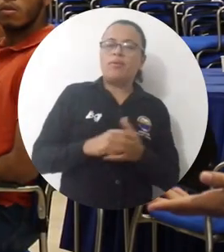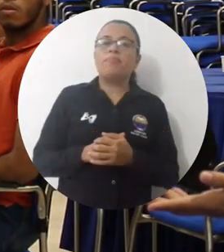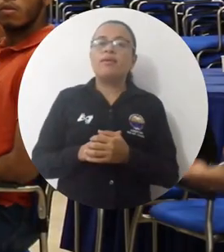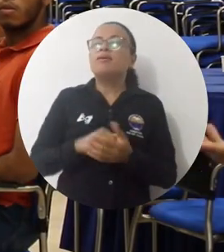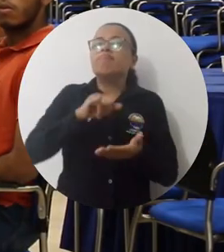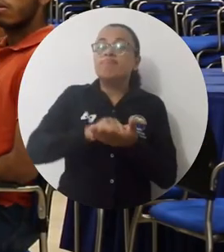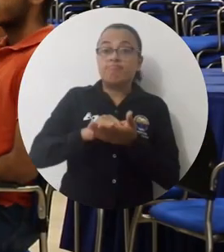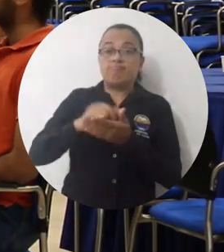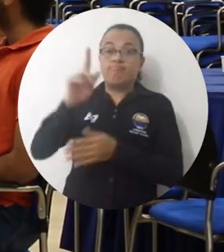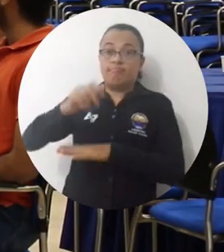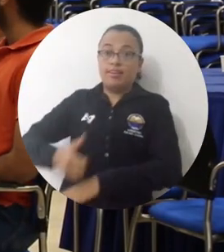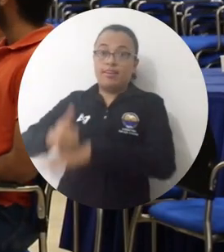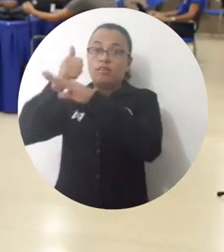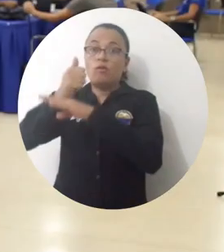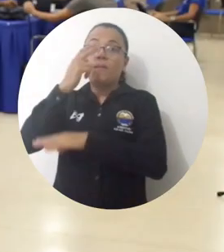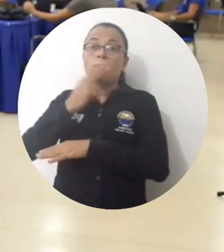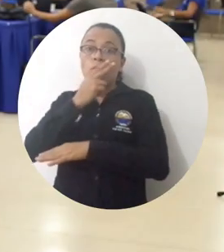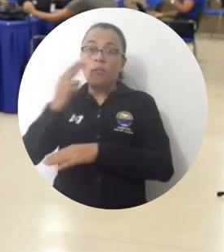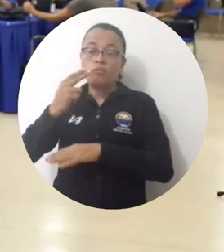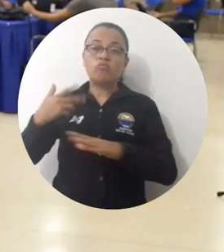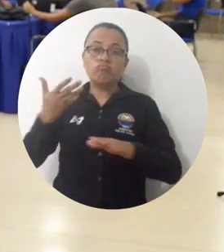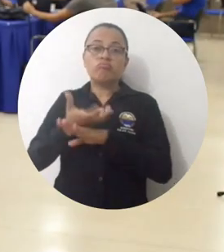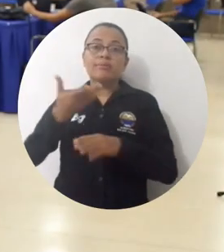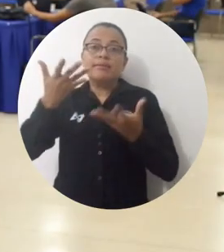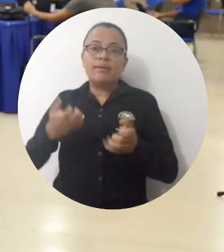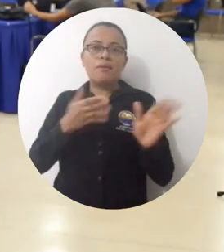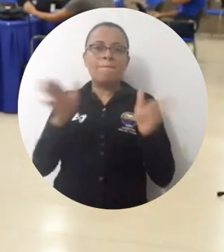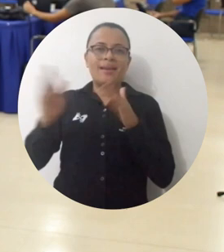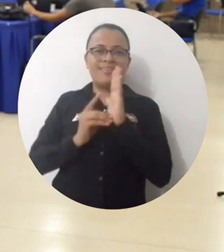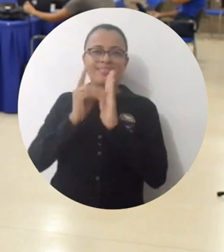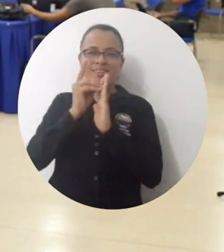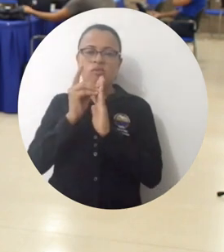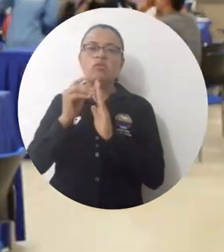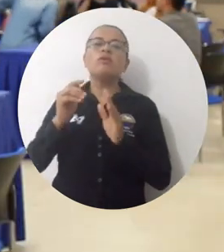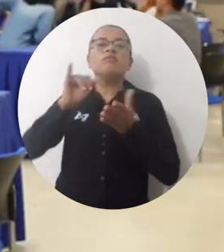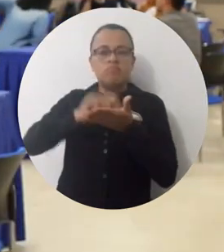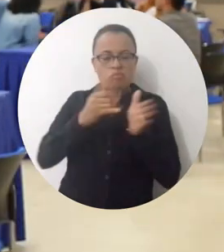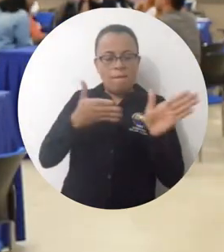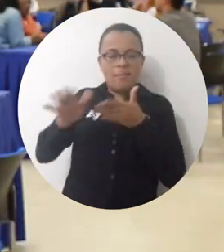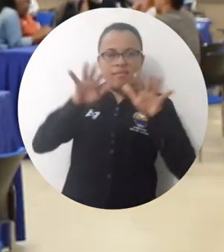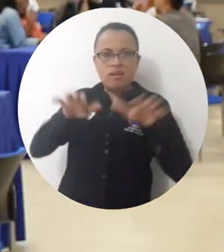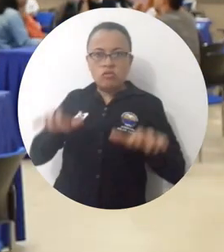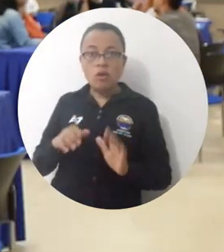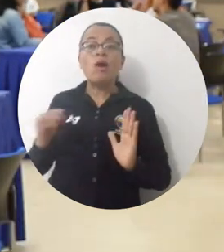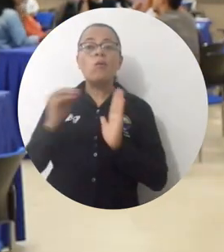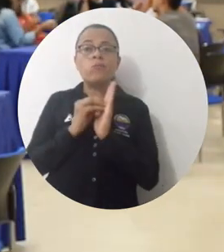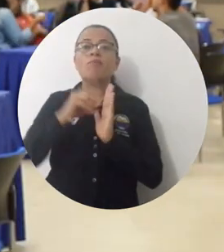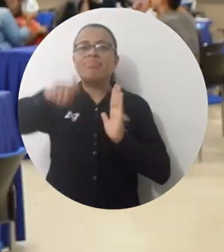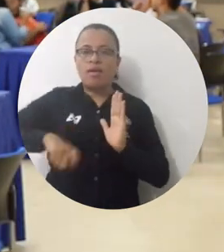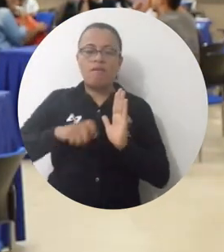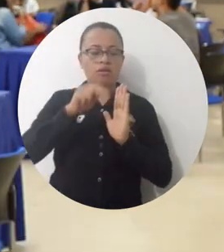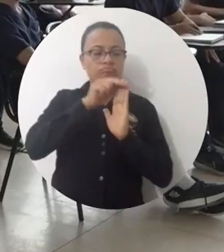y esto básicamente responde a una apuesta que desde el plan de desarrollo nuestro señor rector se ha trazado y específicamente en el plan de acción